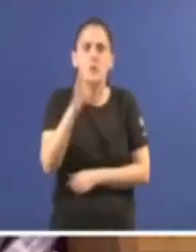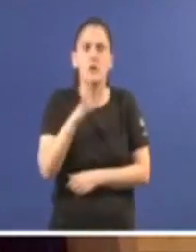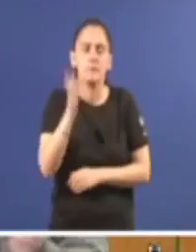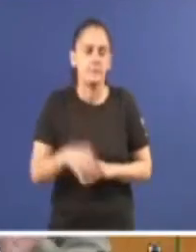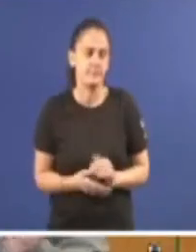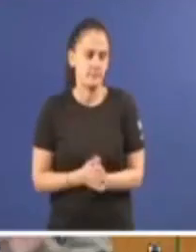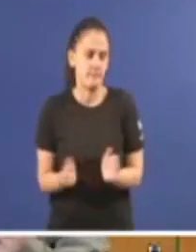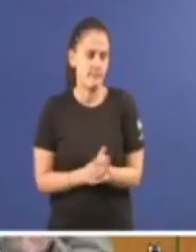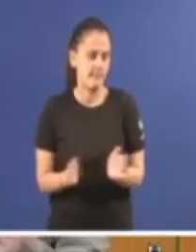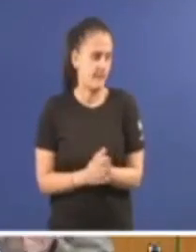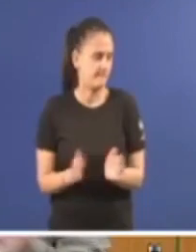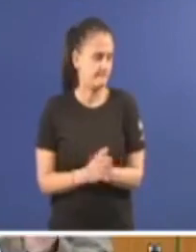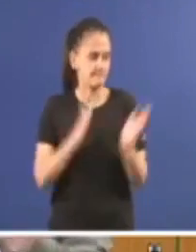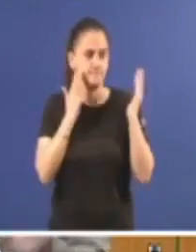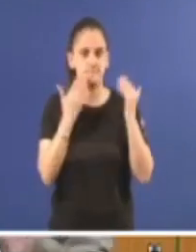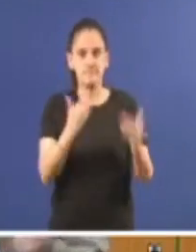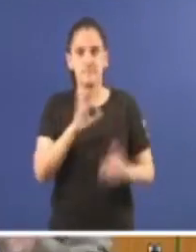Gracias, señora Fultón.